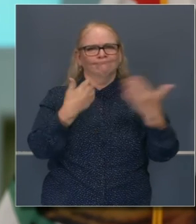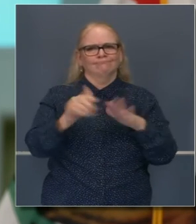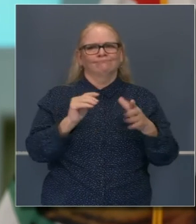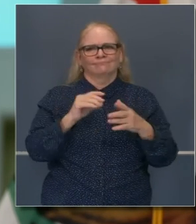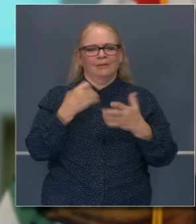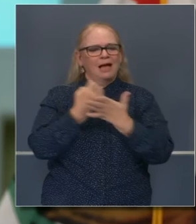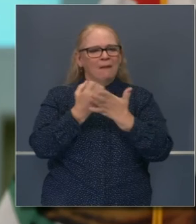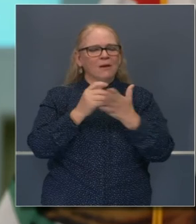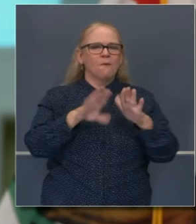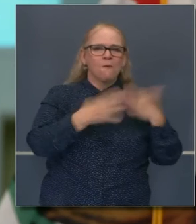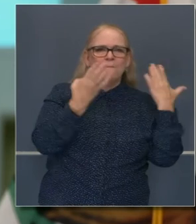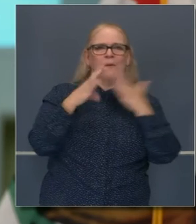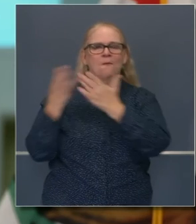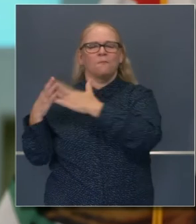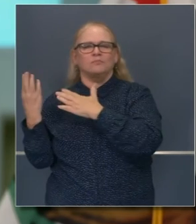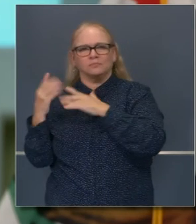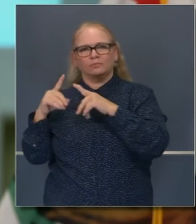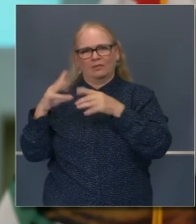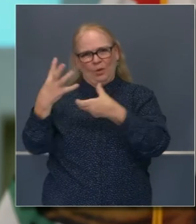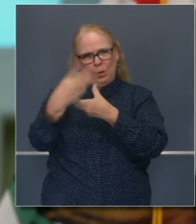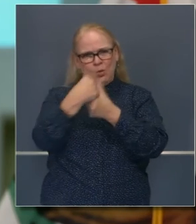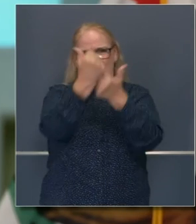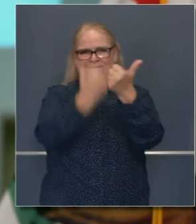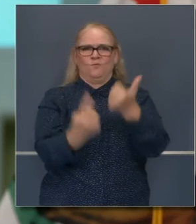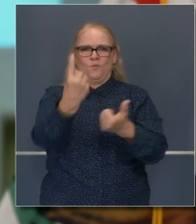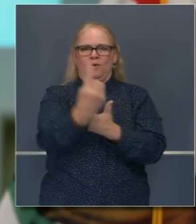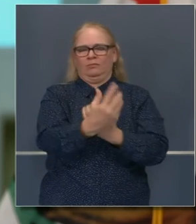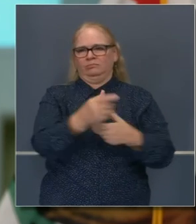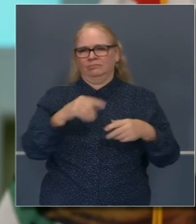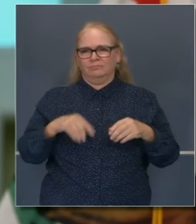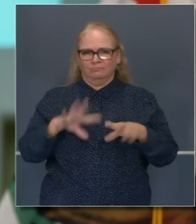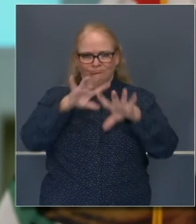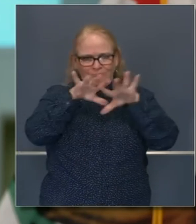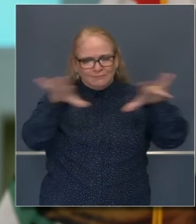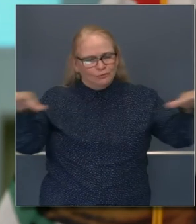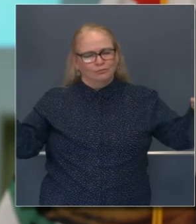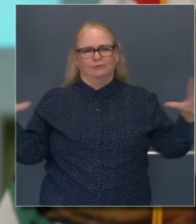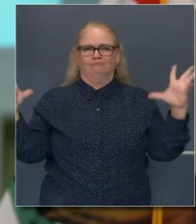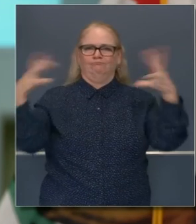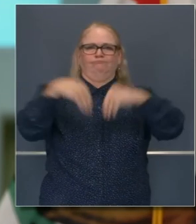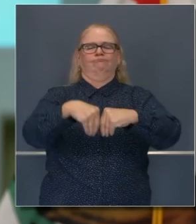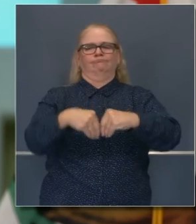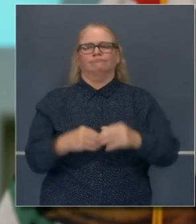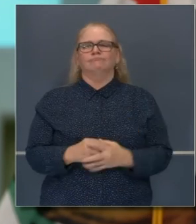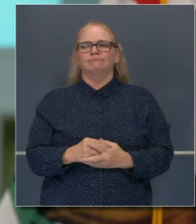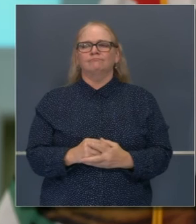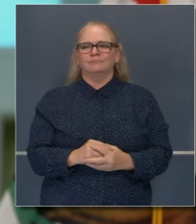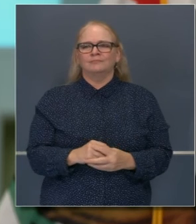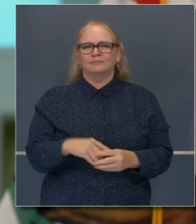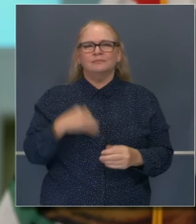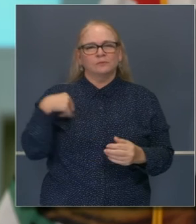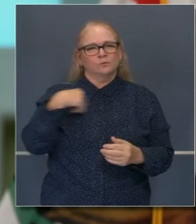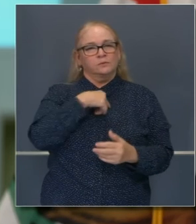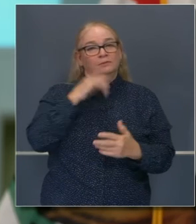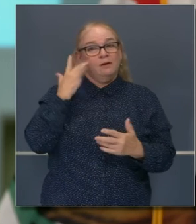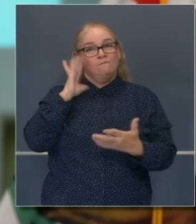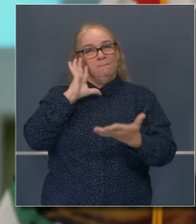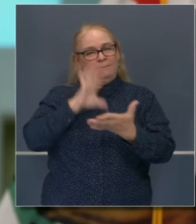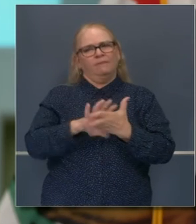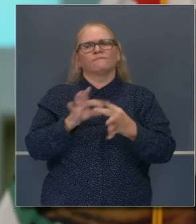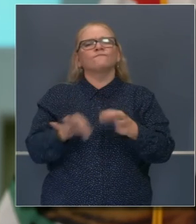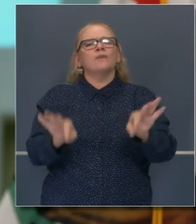económica. Algo que también reúne y que incluye a más y más gente. Así que